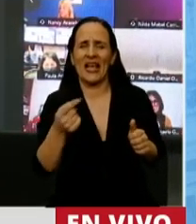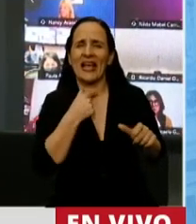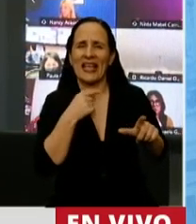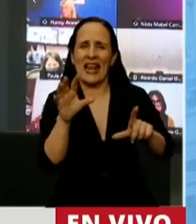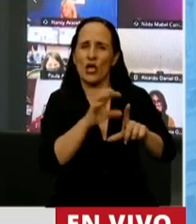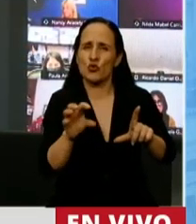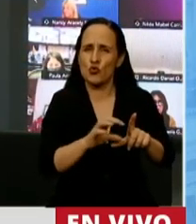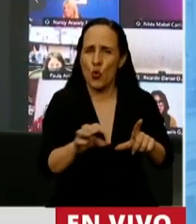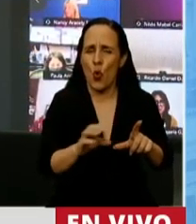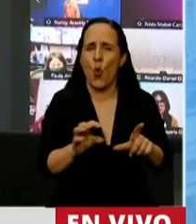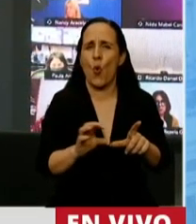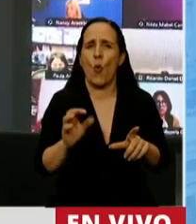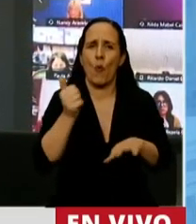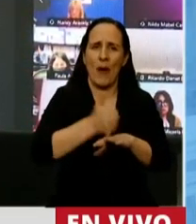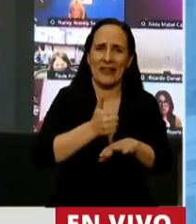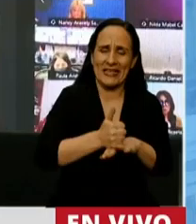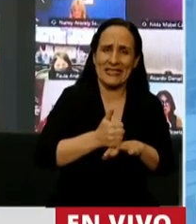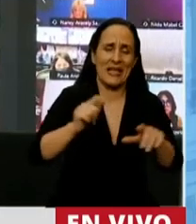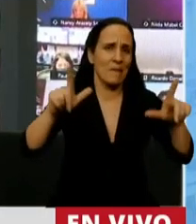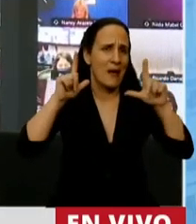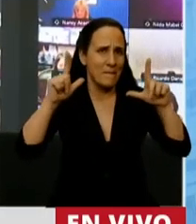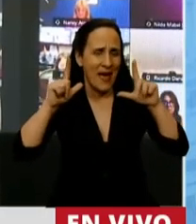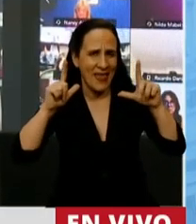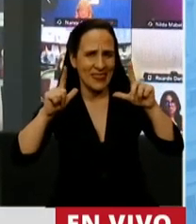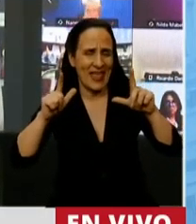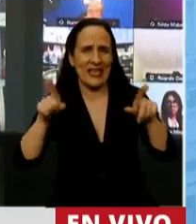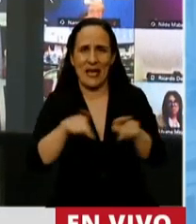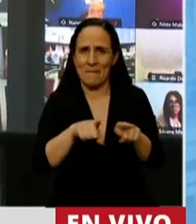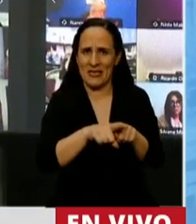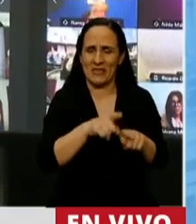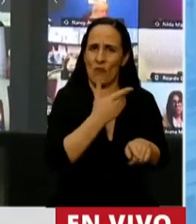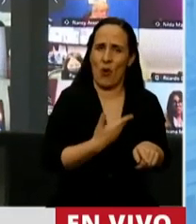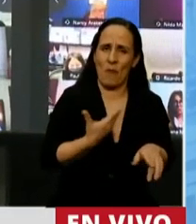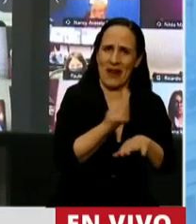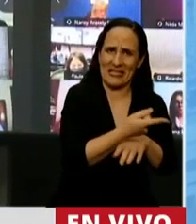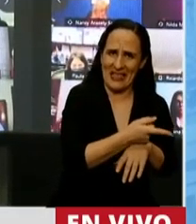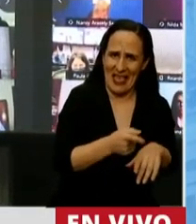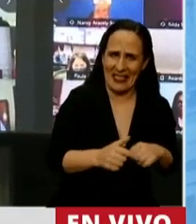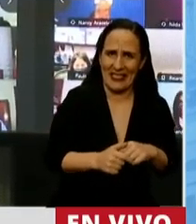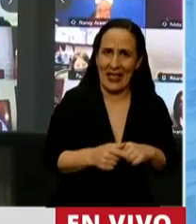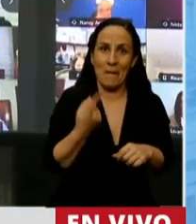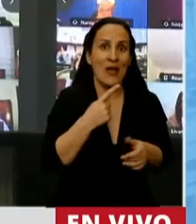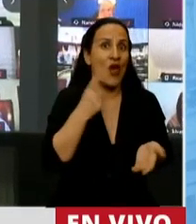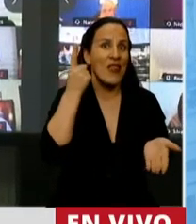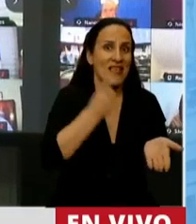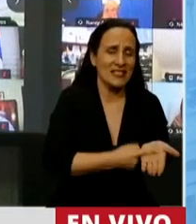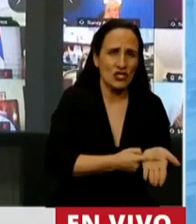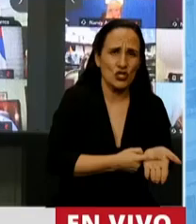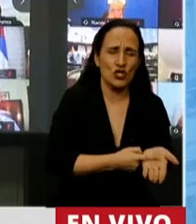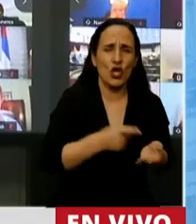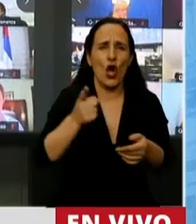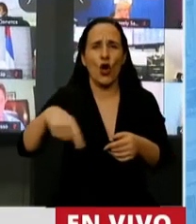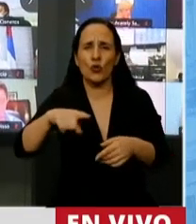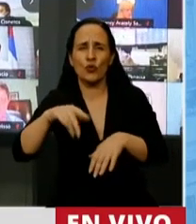ni siquiera con el silencio. O lo acompañan únicamente cuando les conviene. Cuando les sirve decir que están al lado del